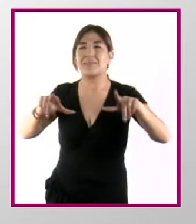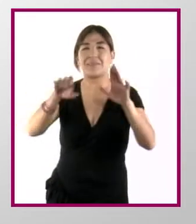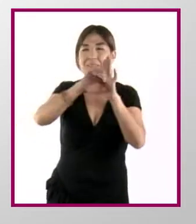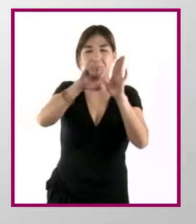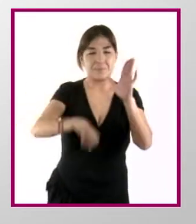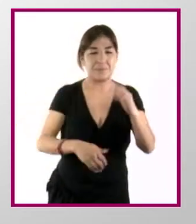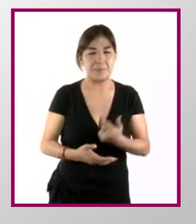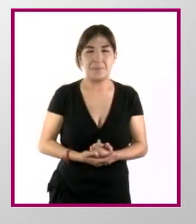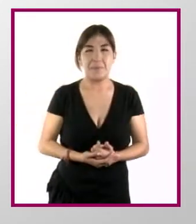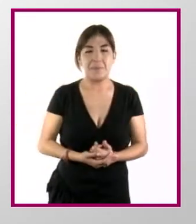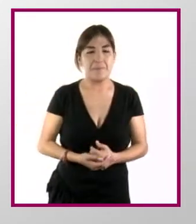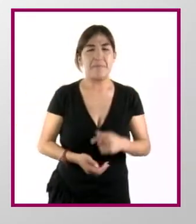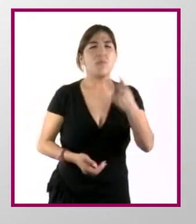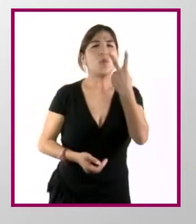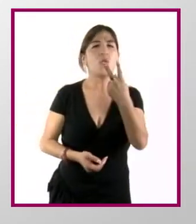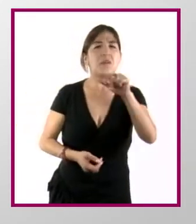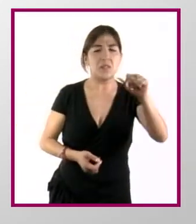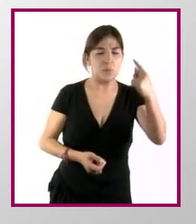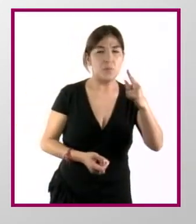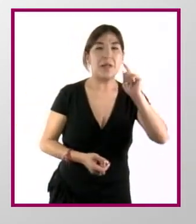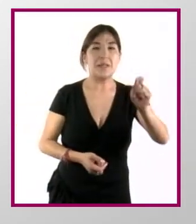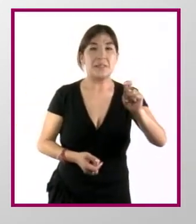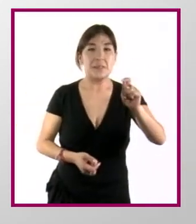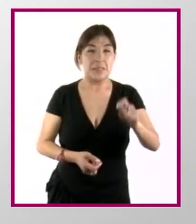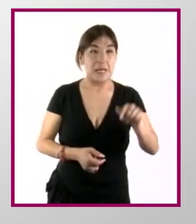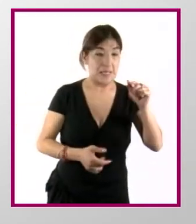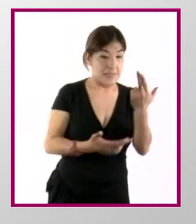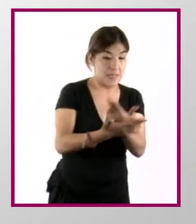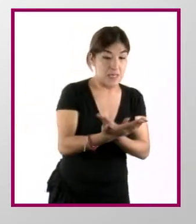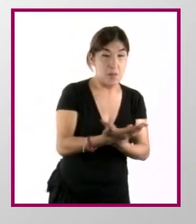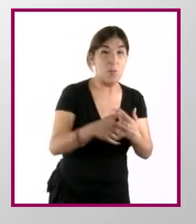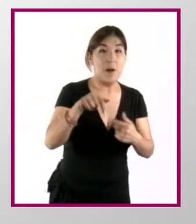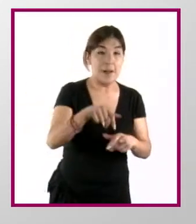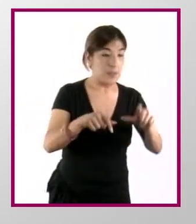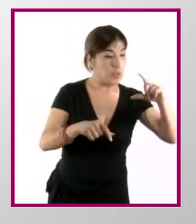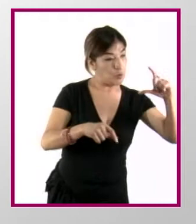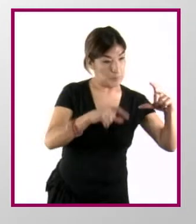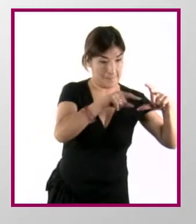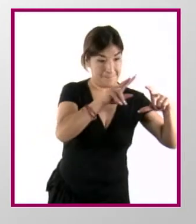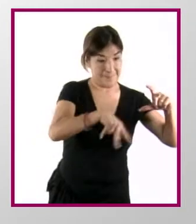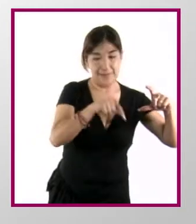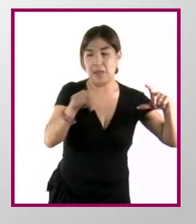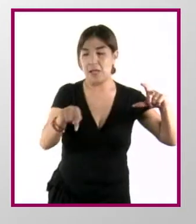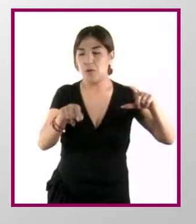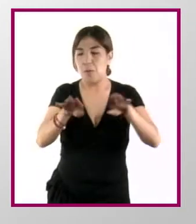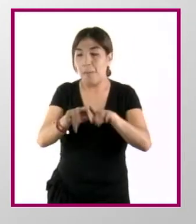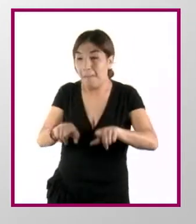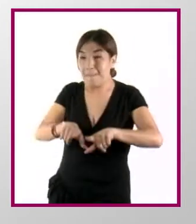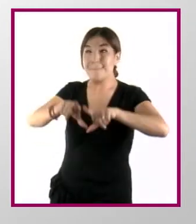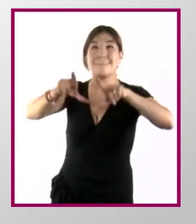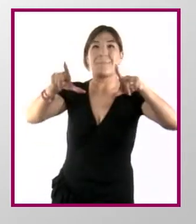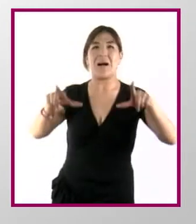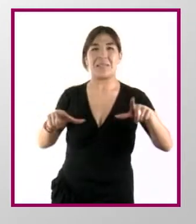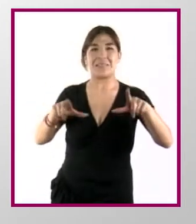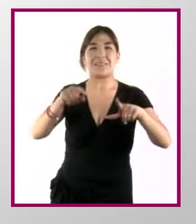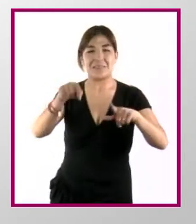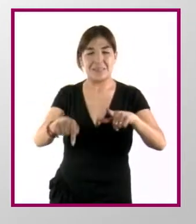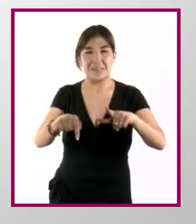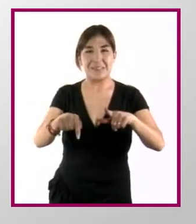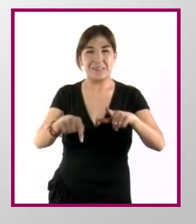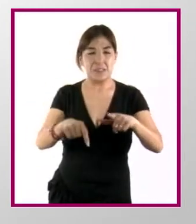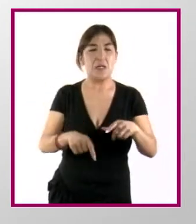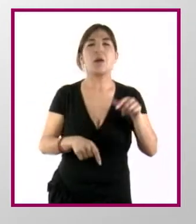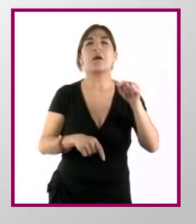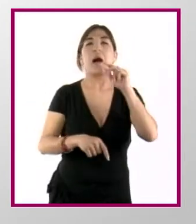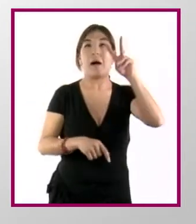en la escala 2 a 1 significa que dos unidades en el dibujo equivalen a una unidad en la realidad. El objeto es dos veces más